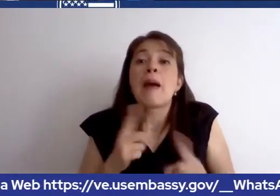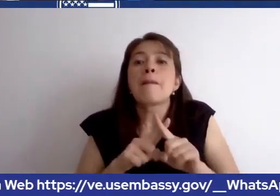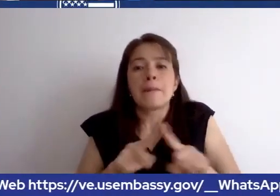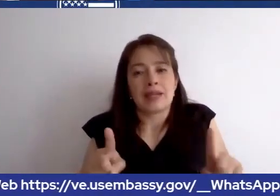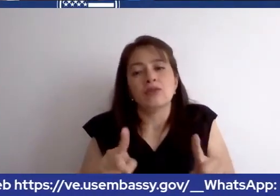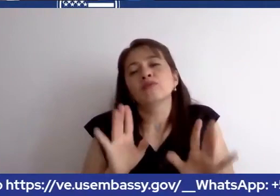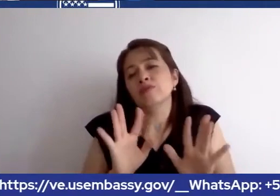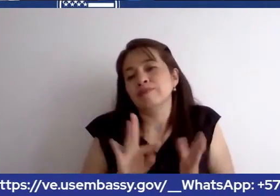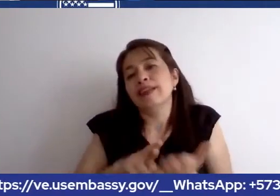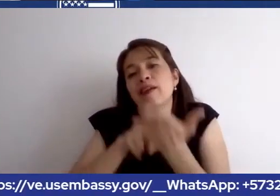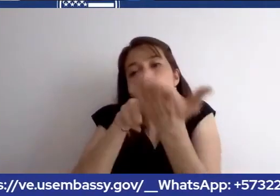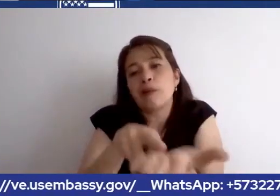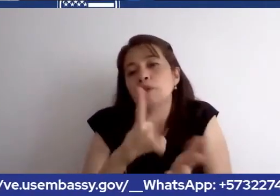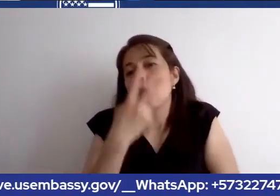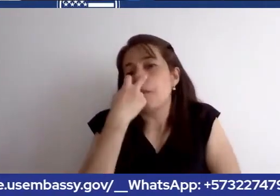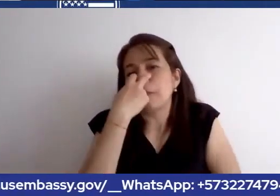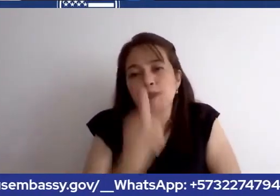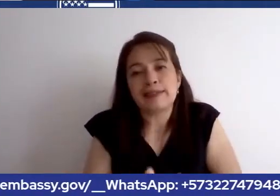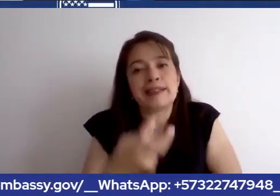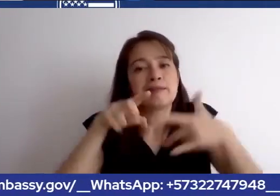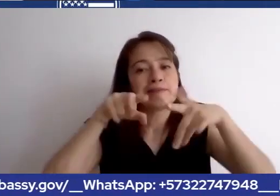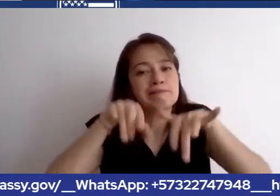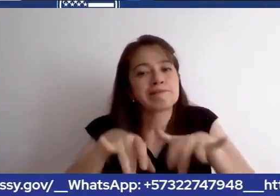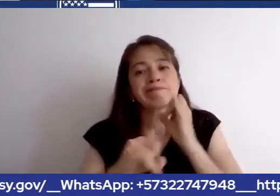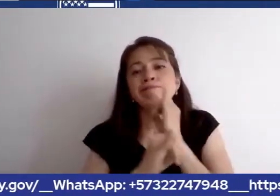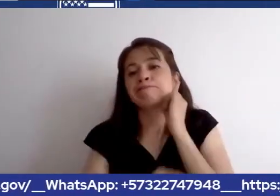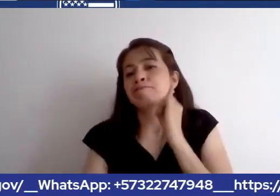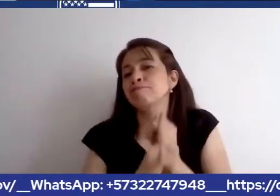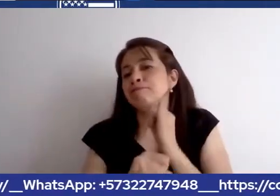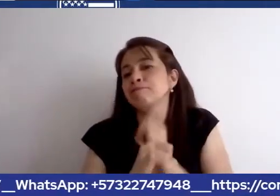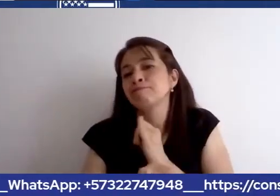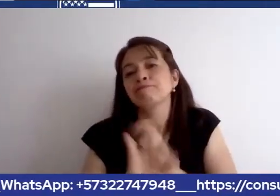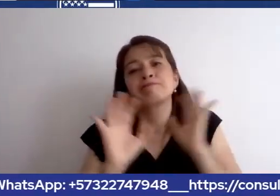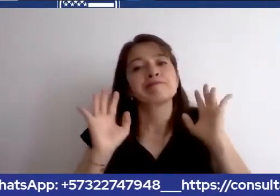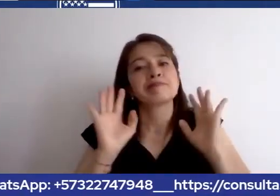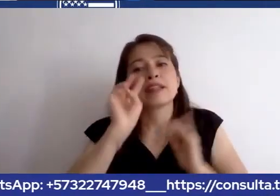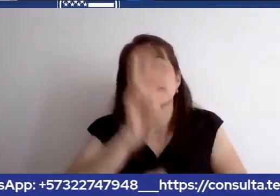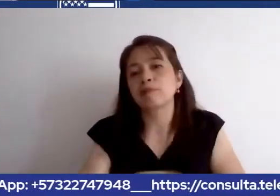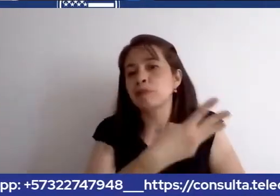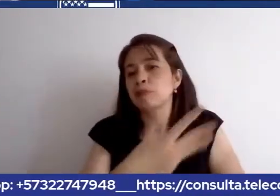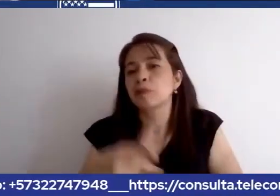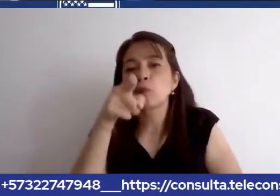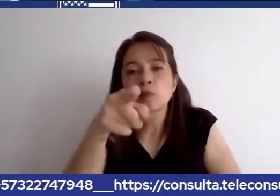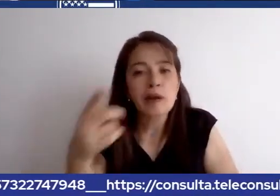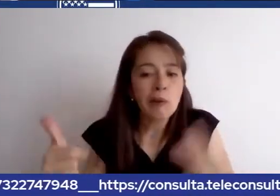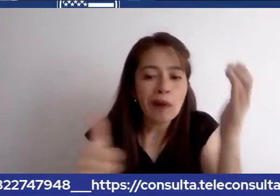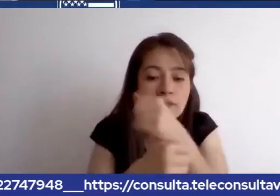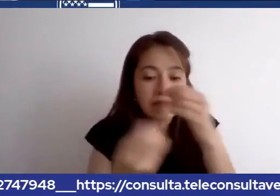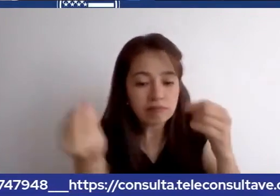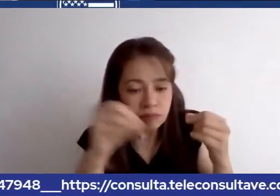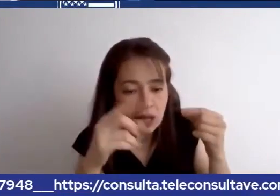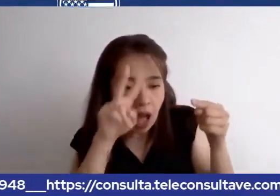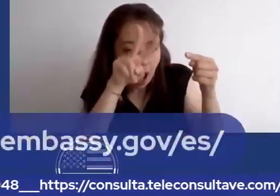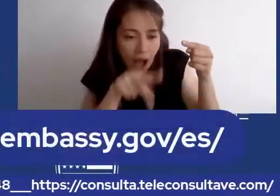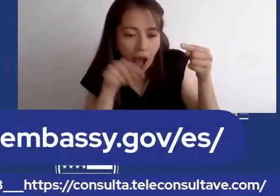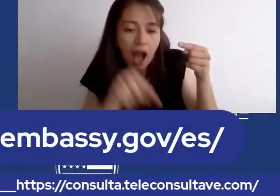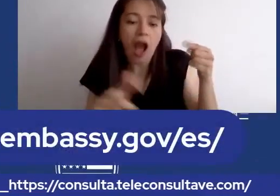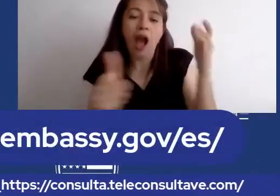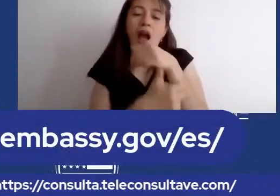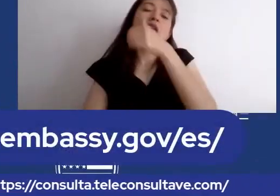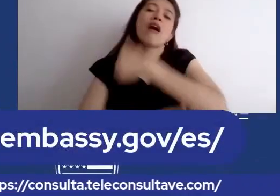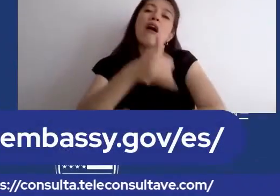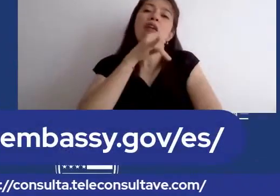sitio web para más información. Y sí, o sea, para